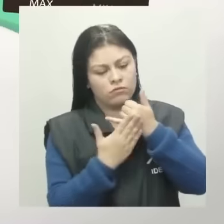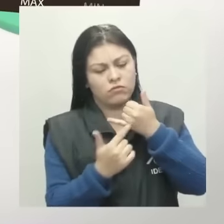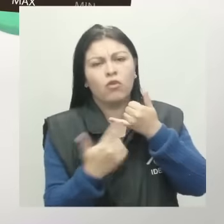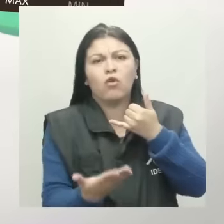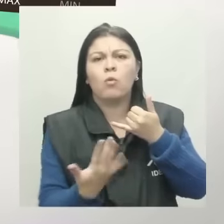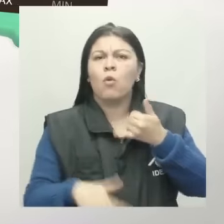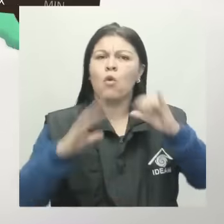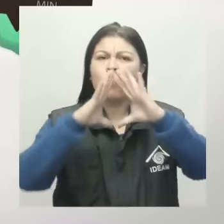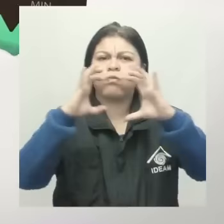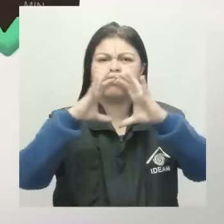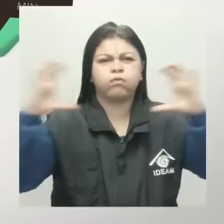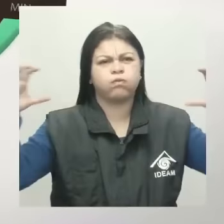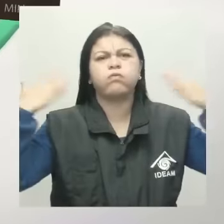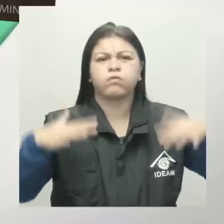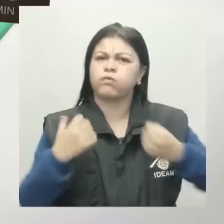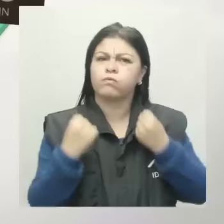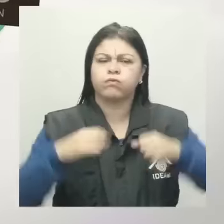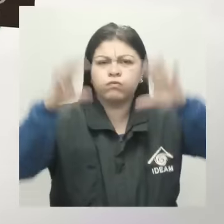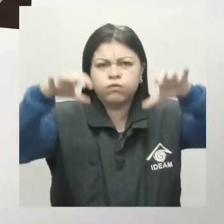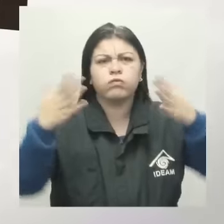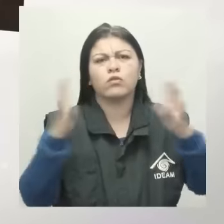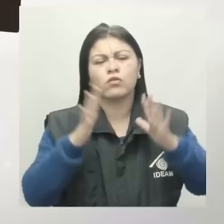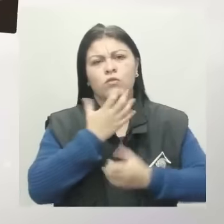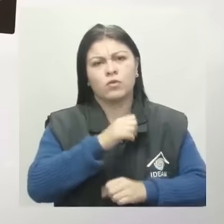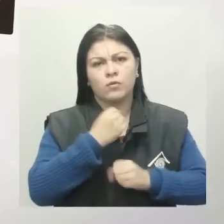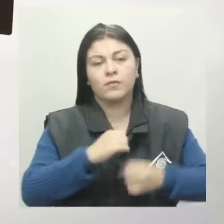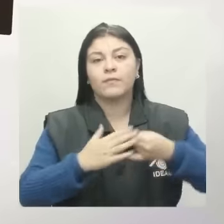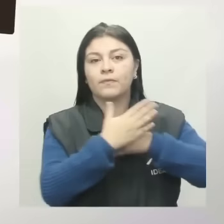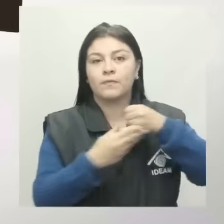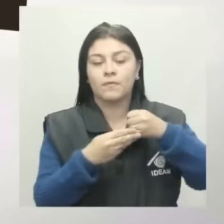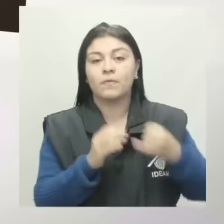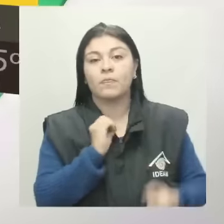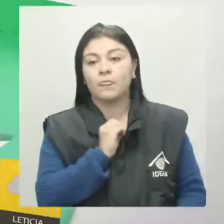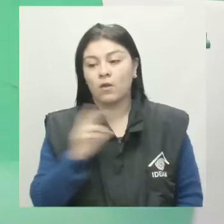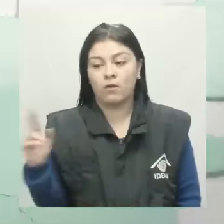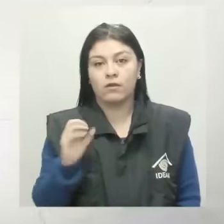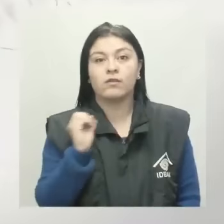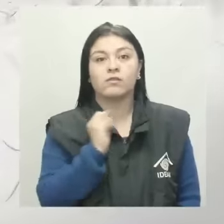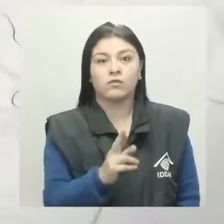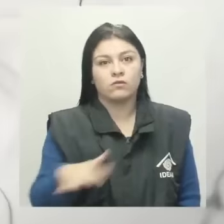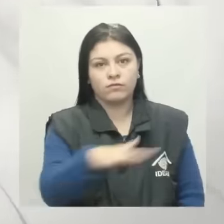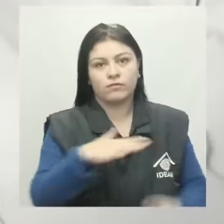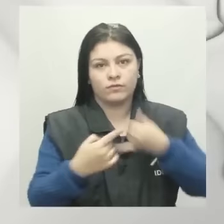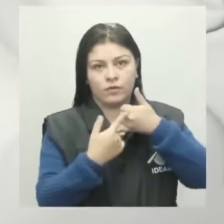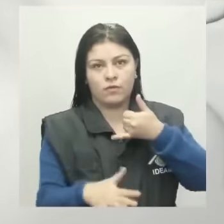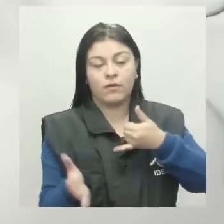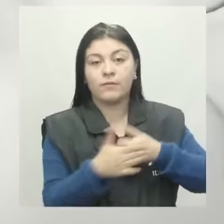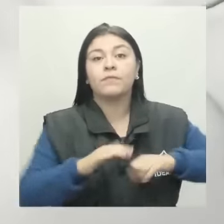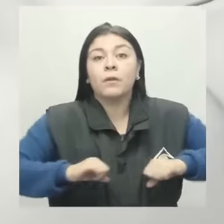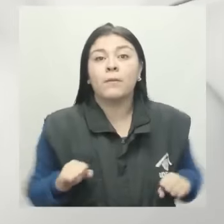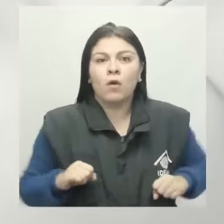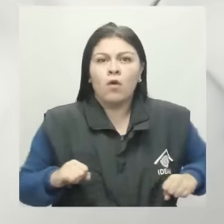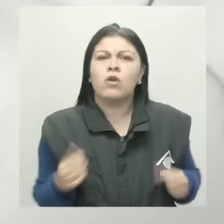advierten nubes densas con precipitaciones en Baupés, Guainía, oriente y sur de Guaviare. Para la capital se estima cielo